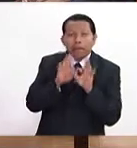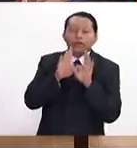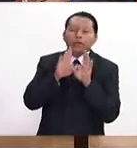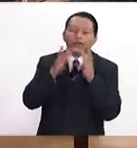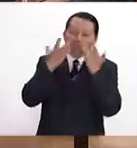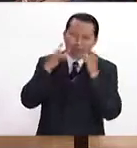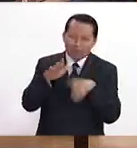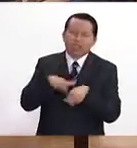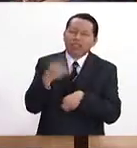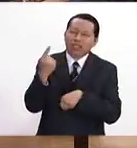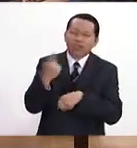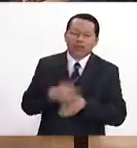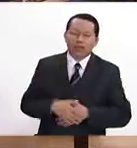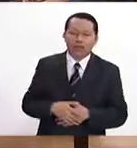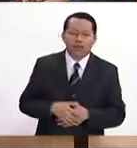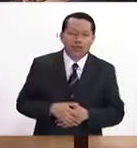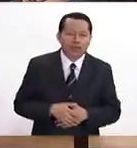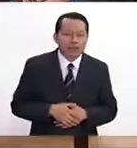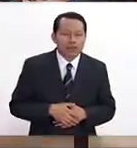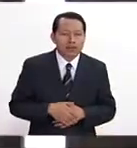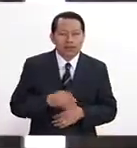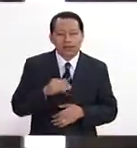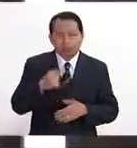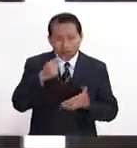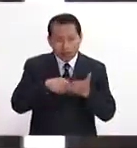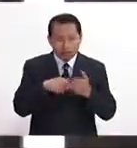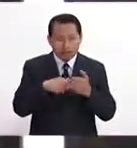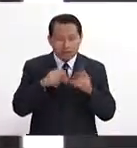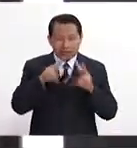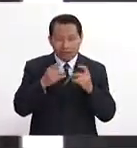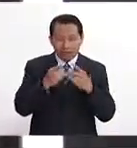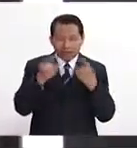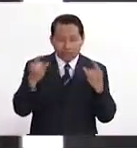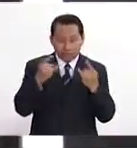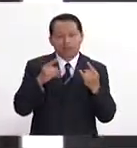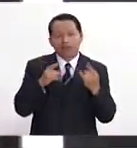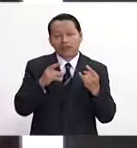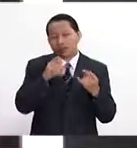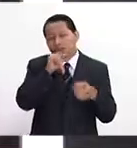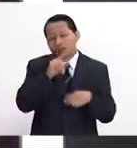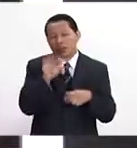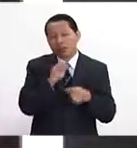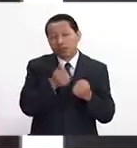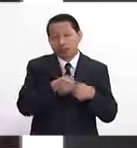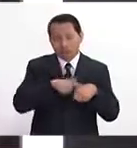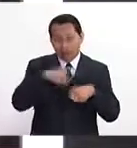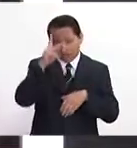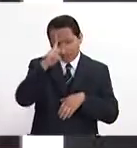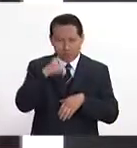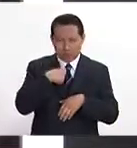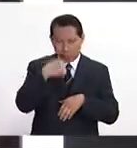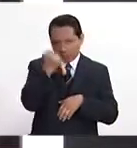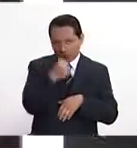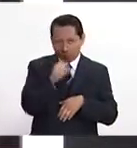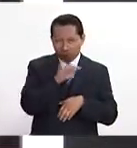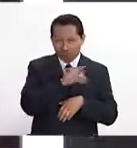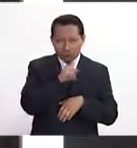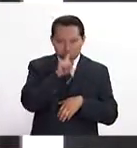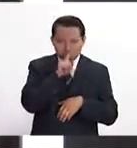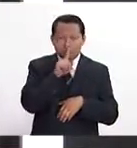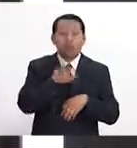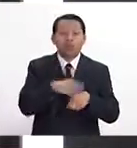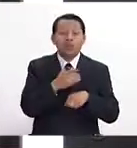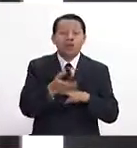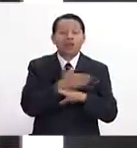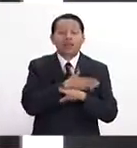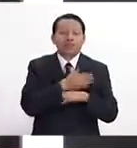que puede ser? Pues ahí ya es un tema probablemente más histórico, más sociológico, podría decirse. Yo no soy experto en eso, pero sí puedo decir que desde la